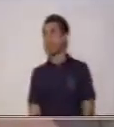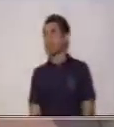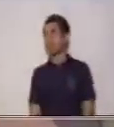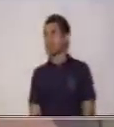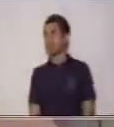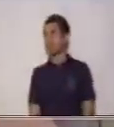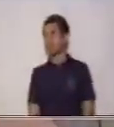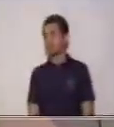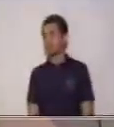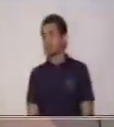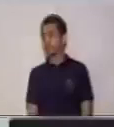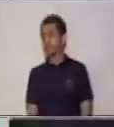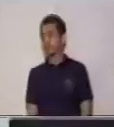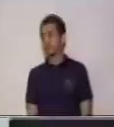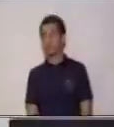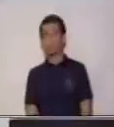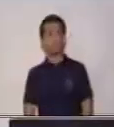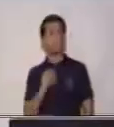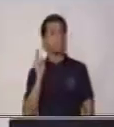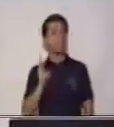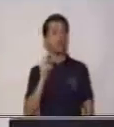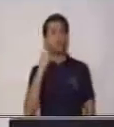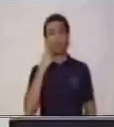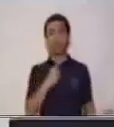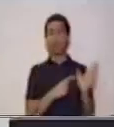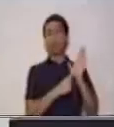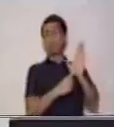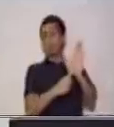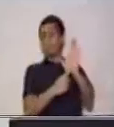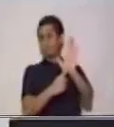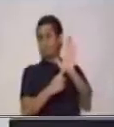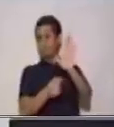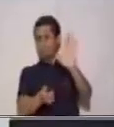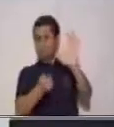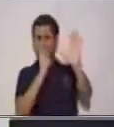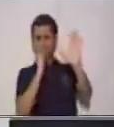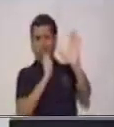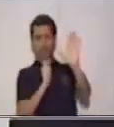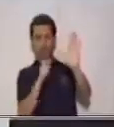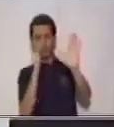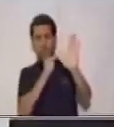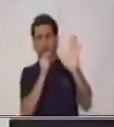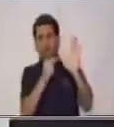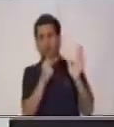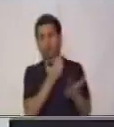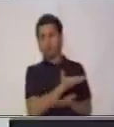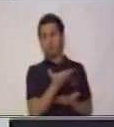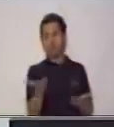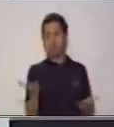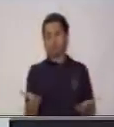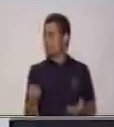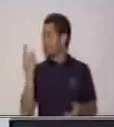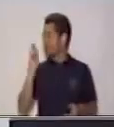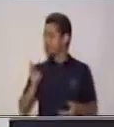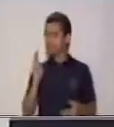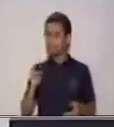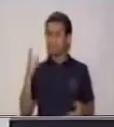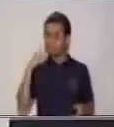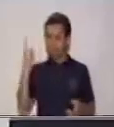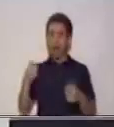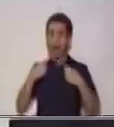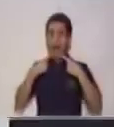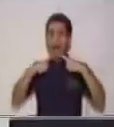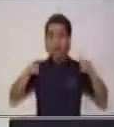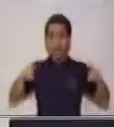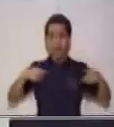Muestran el producto como el mejor. Eso va a ser siempre, ¿verdad? La publicidad es para eso. Para demostrar que el producto